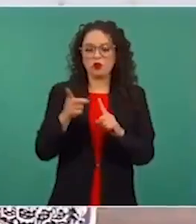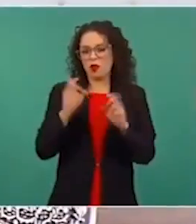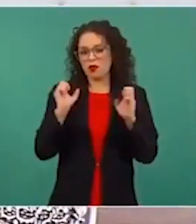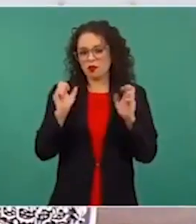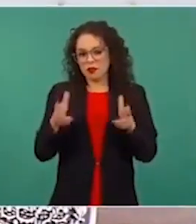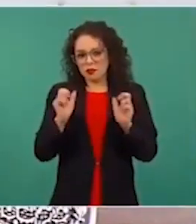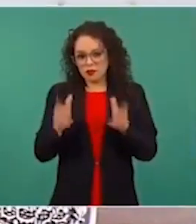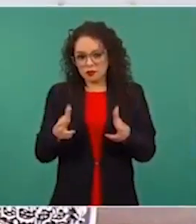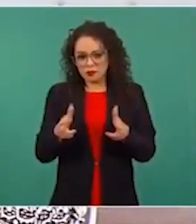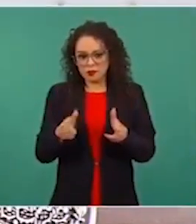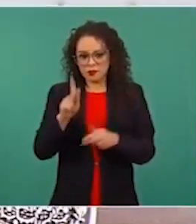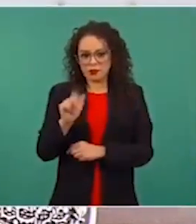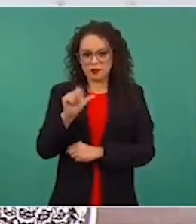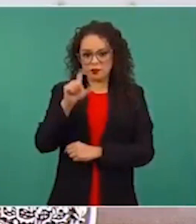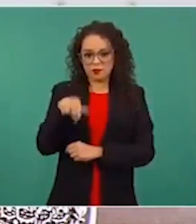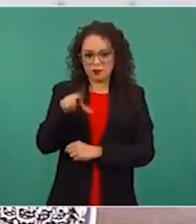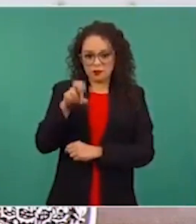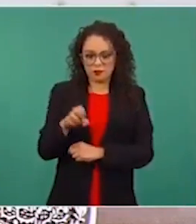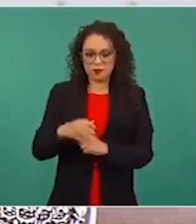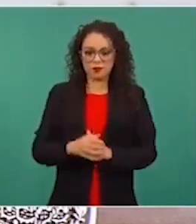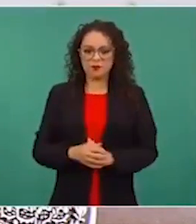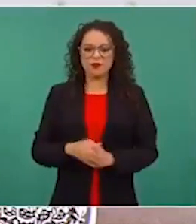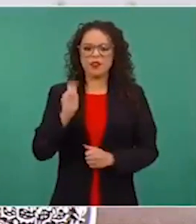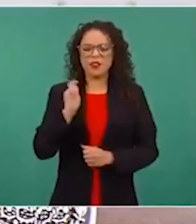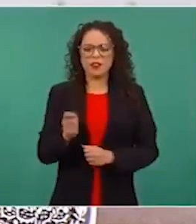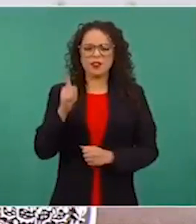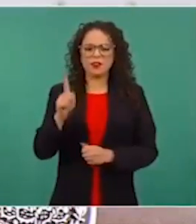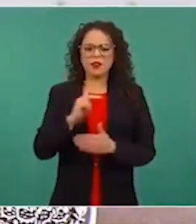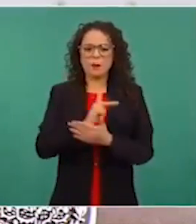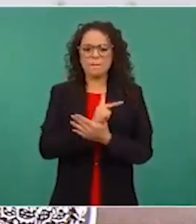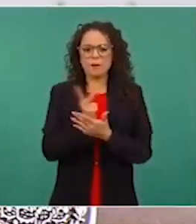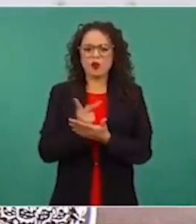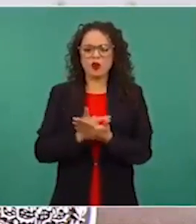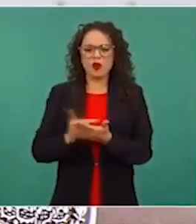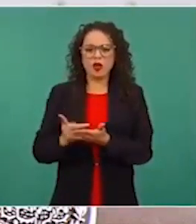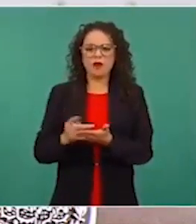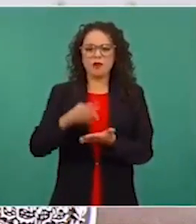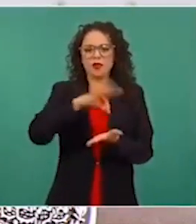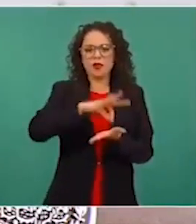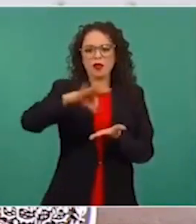vamos a una plantación del programa Sembrando Vida,